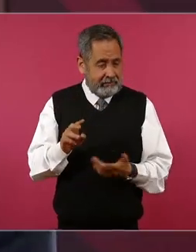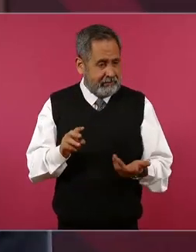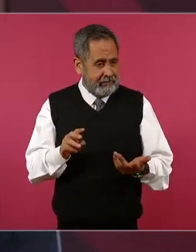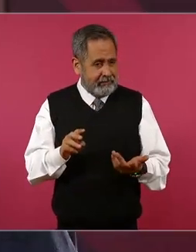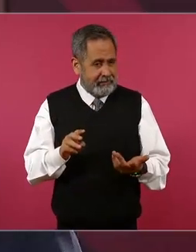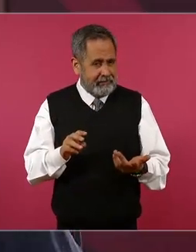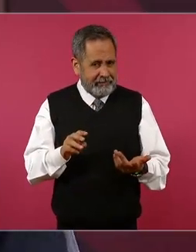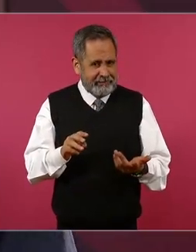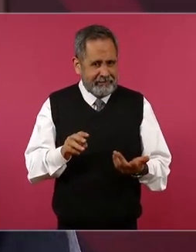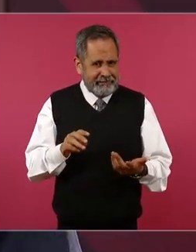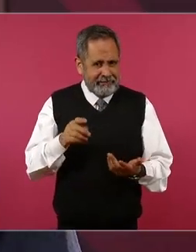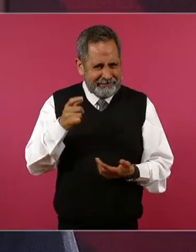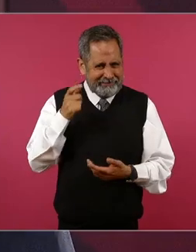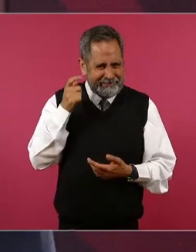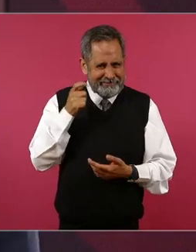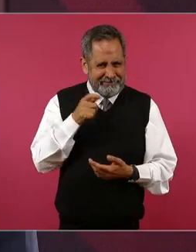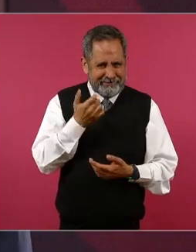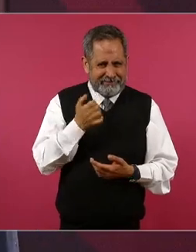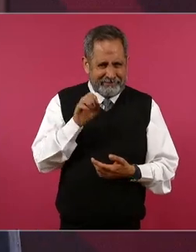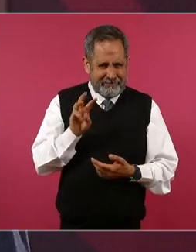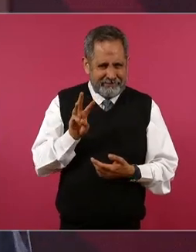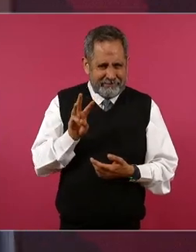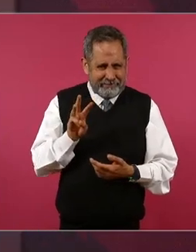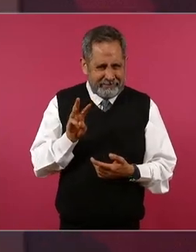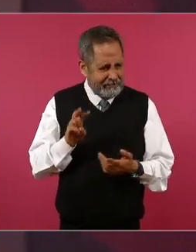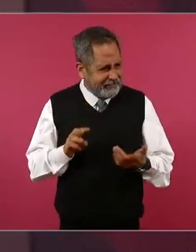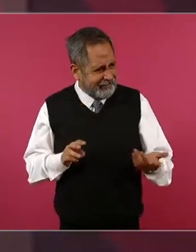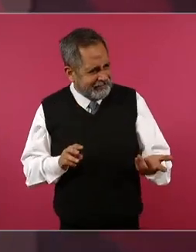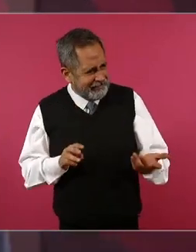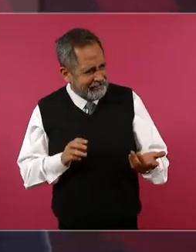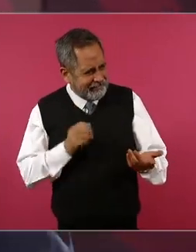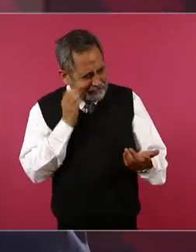pero tampoco es para que